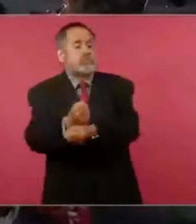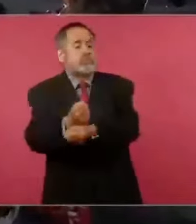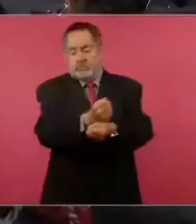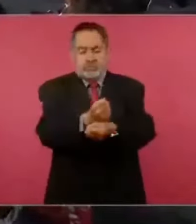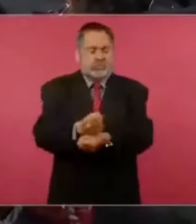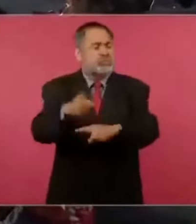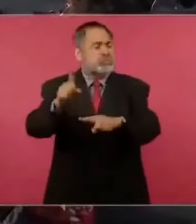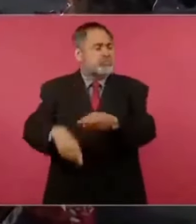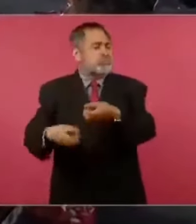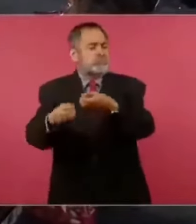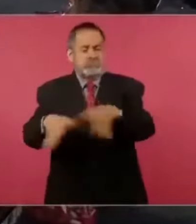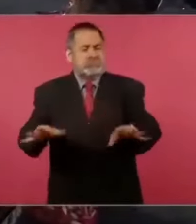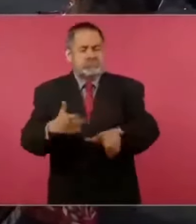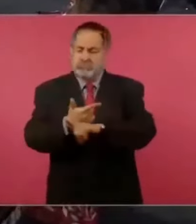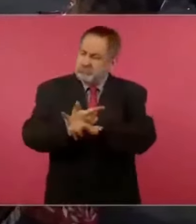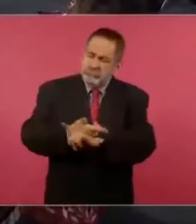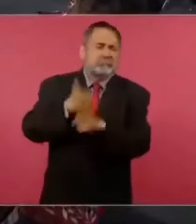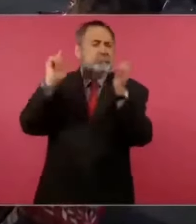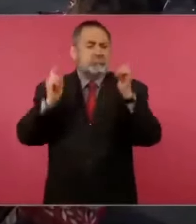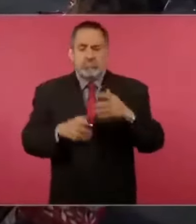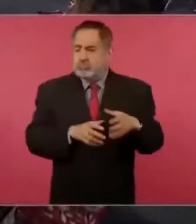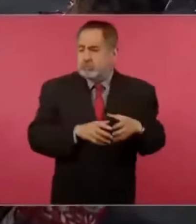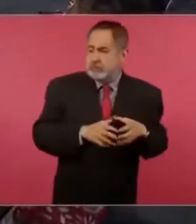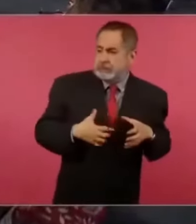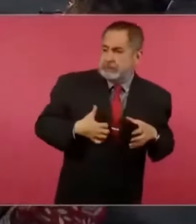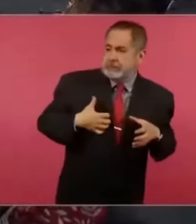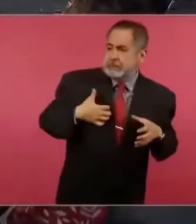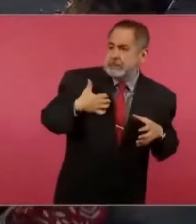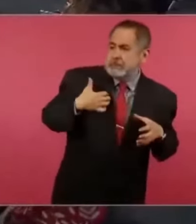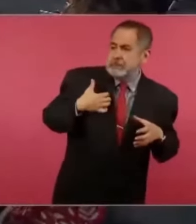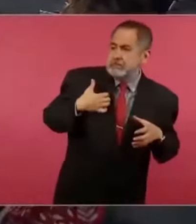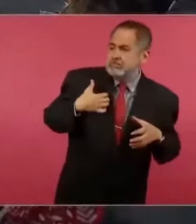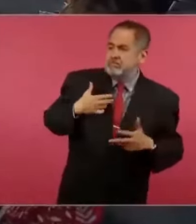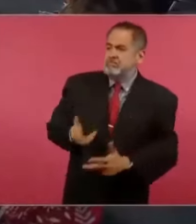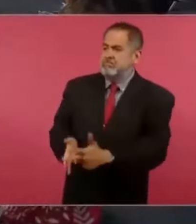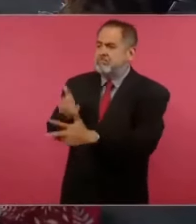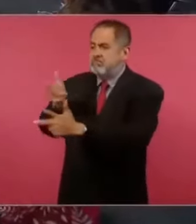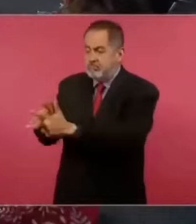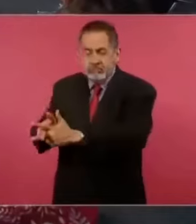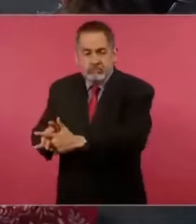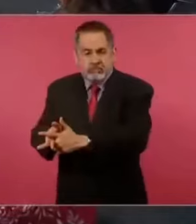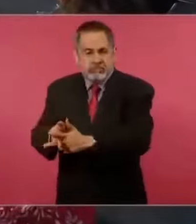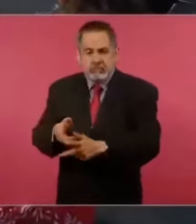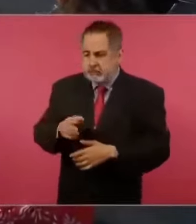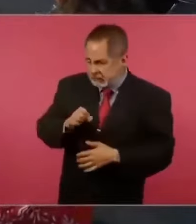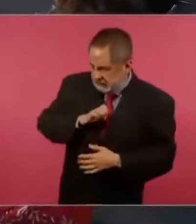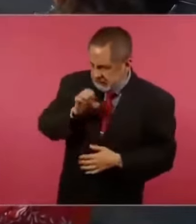y que no sólo lo asesinan, le cortan la cabeza